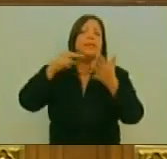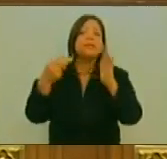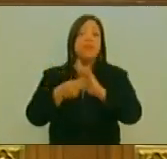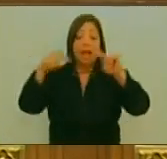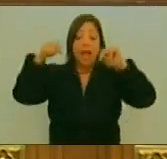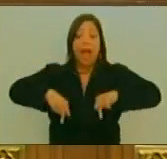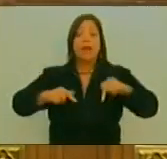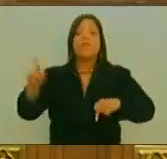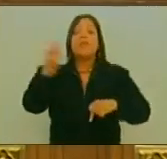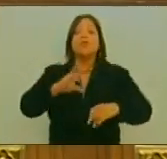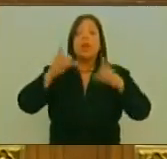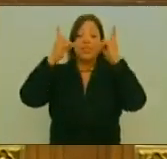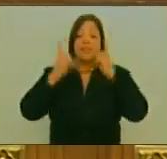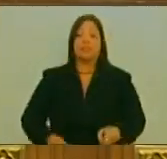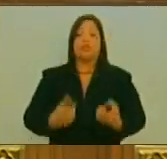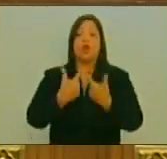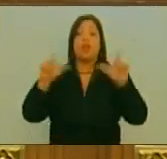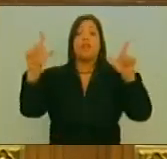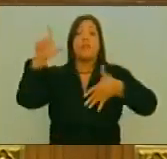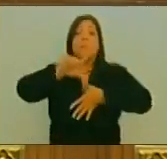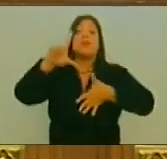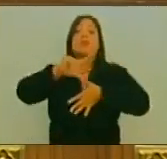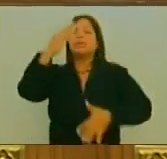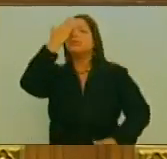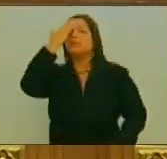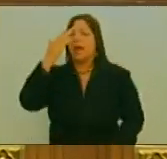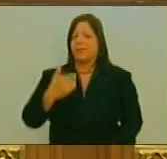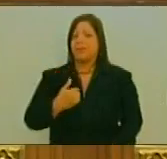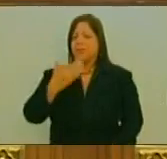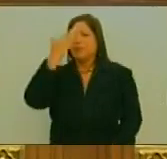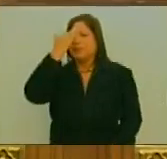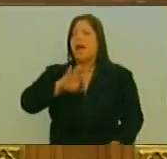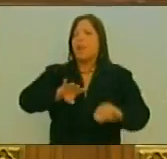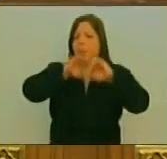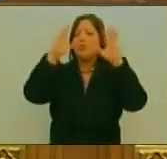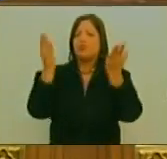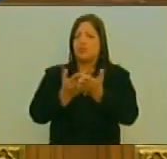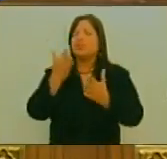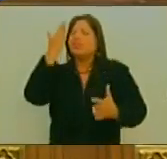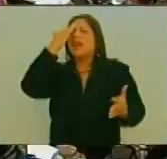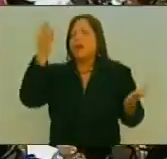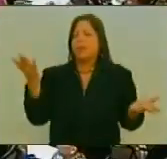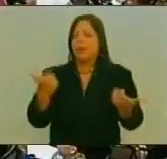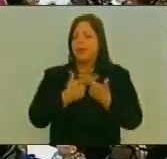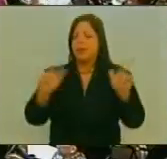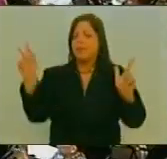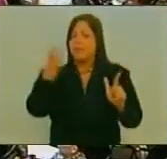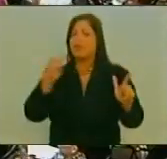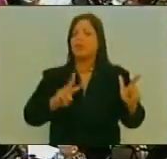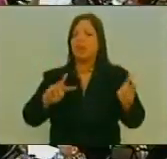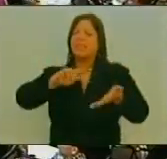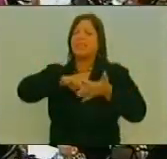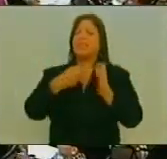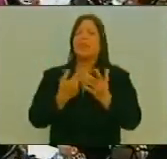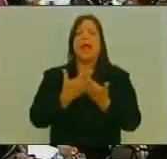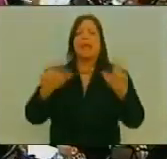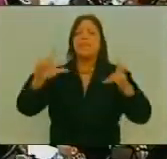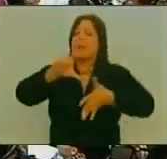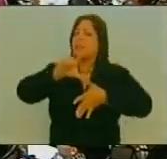Acá en Venezuela Y eso lo saben Nuestros hermanos Y hermanas del mundo Es grato